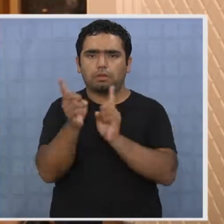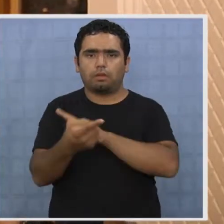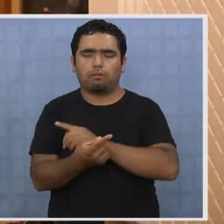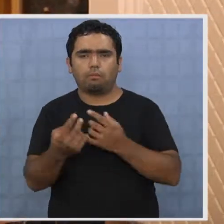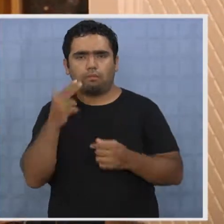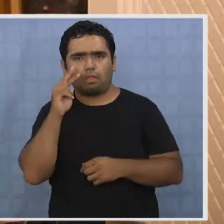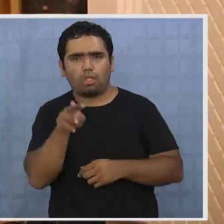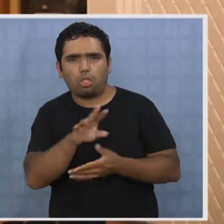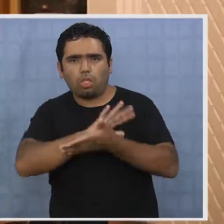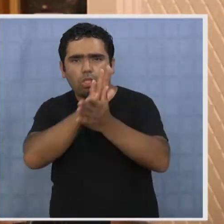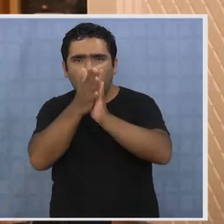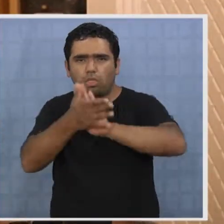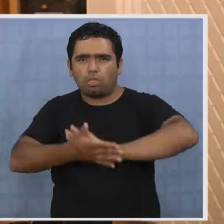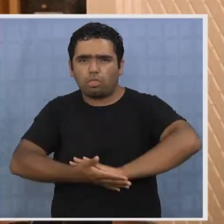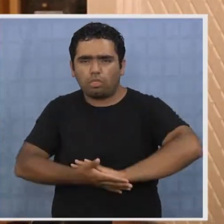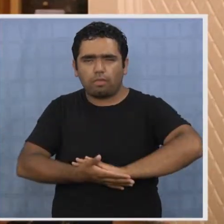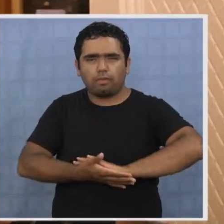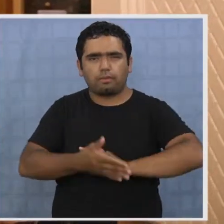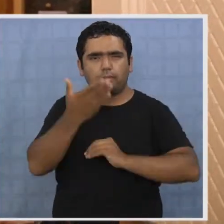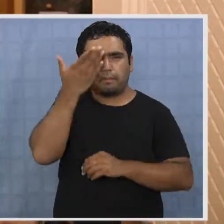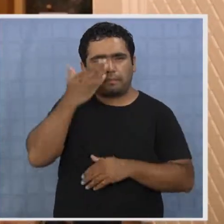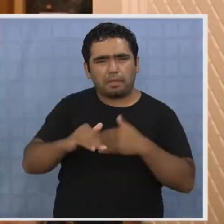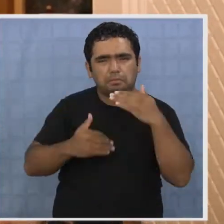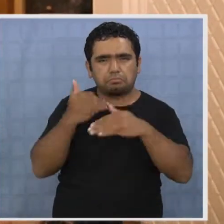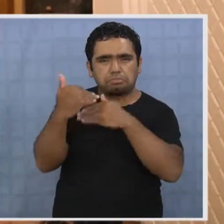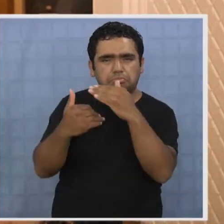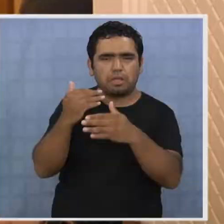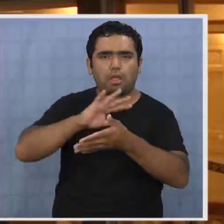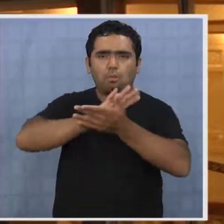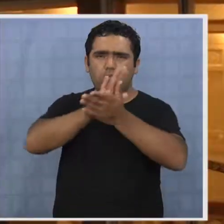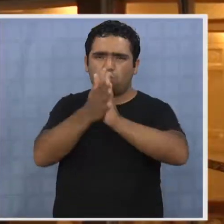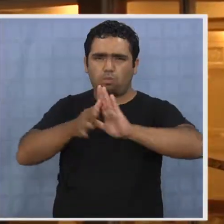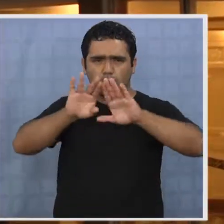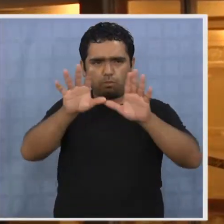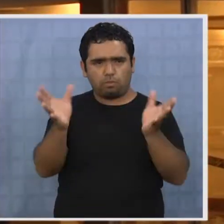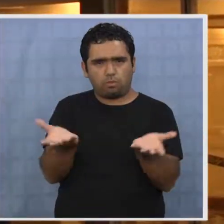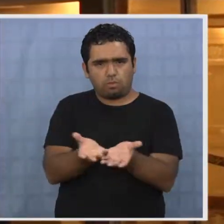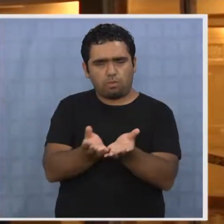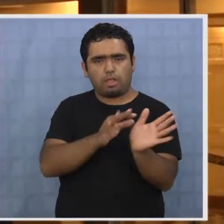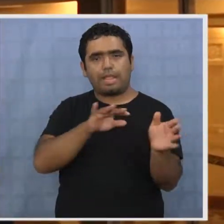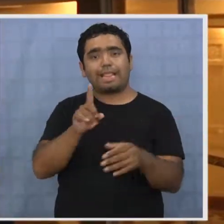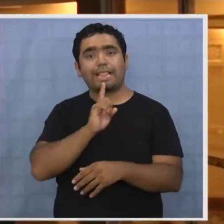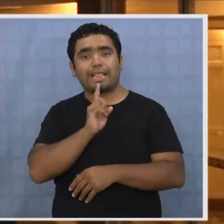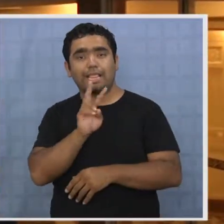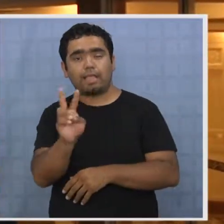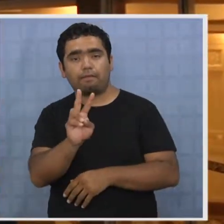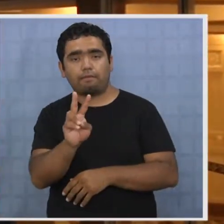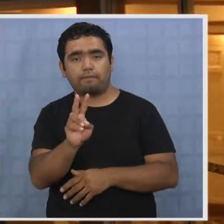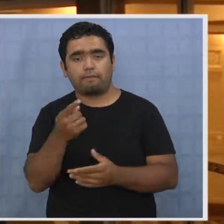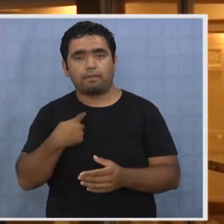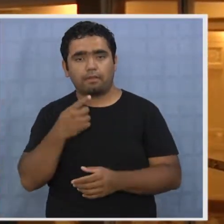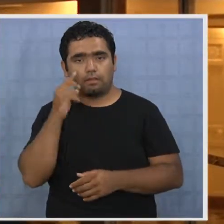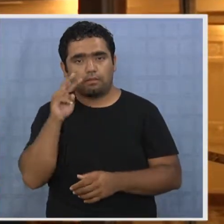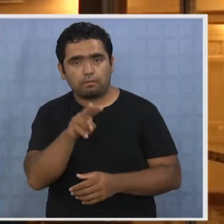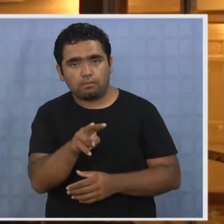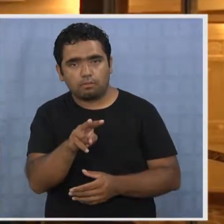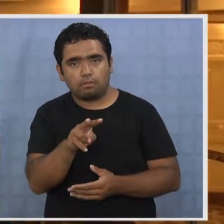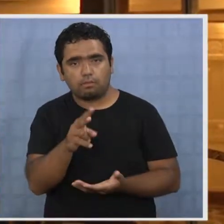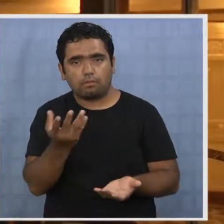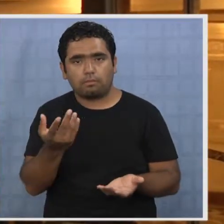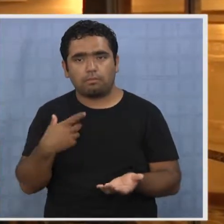todo se anduvo metalizando un poco, no solo en Chile, en el mundo entero. En la televisión se da, no sé, por el conflicto en que está metido el país